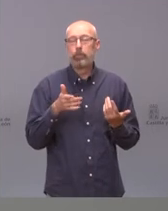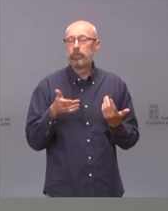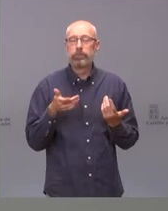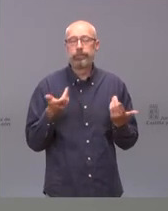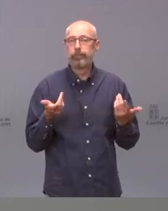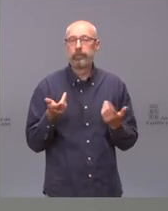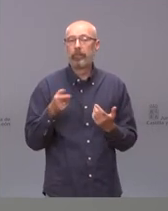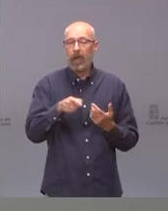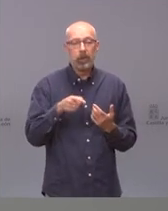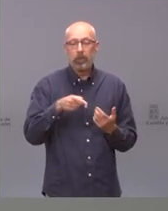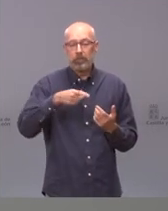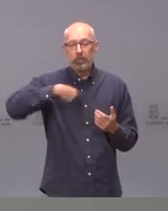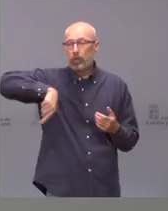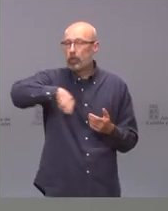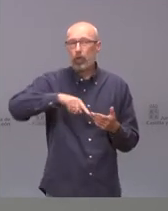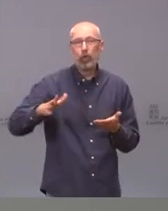creo que deseamos todos.